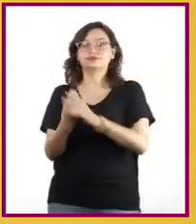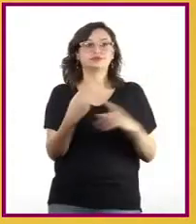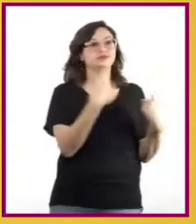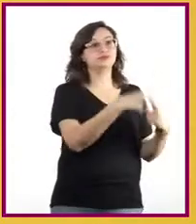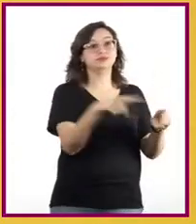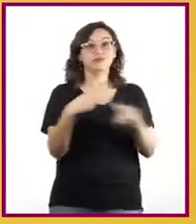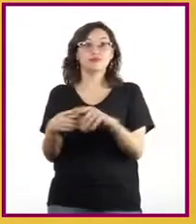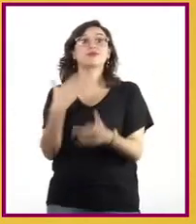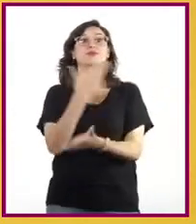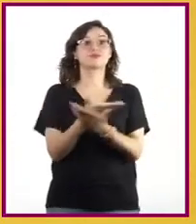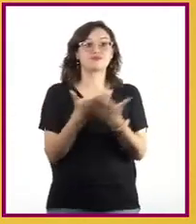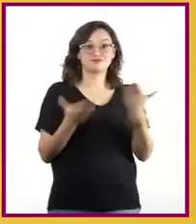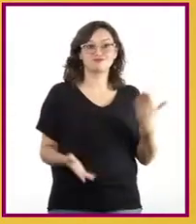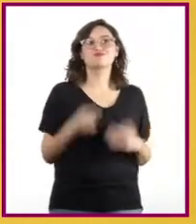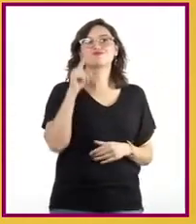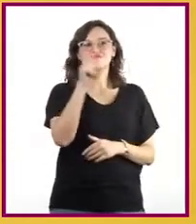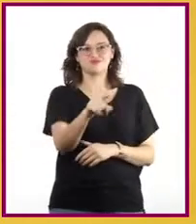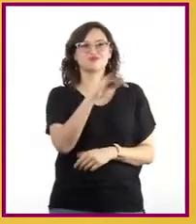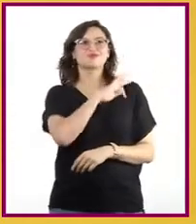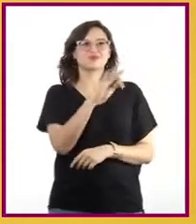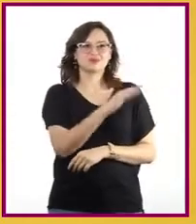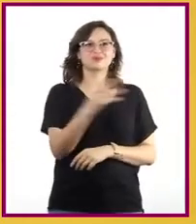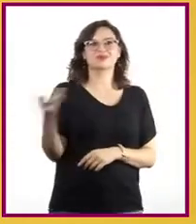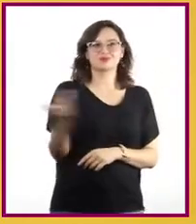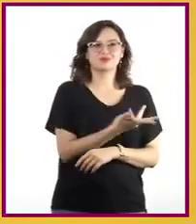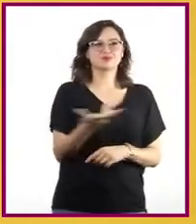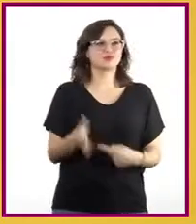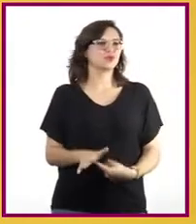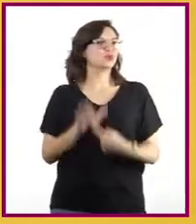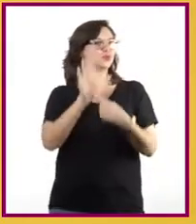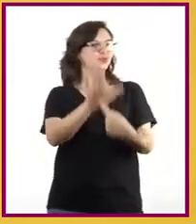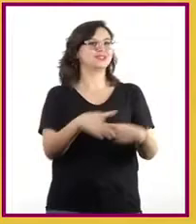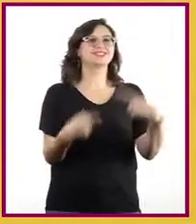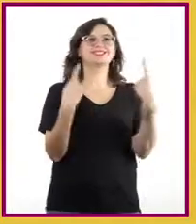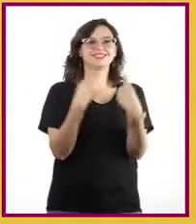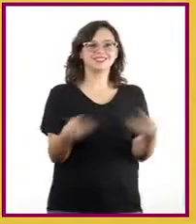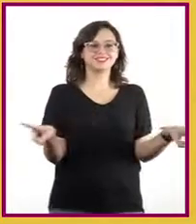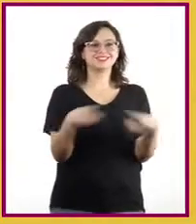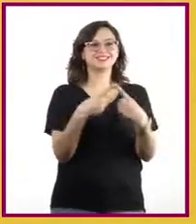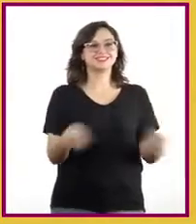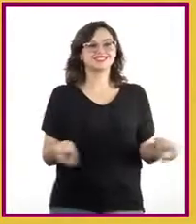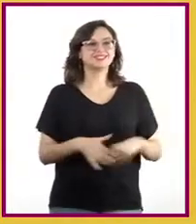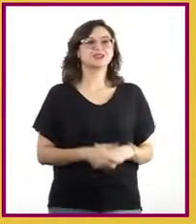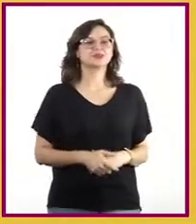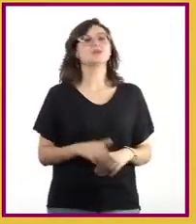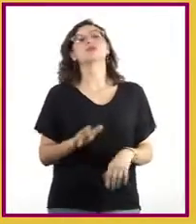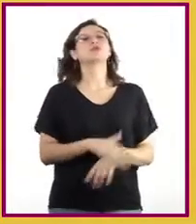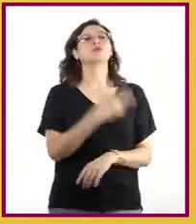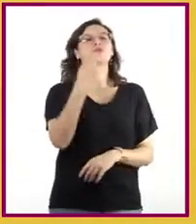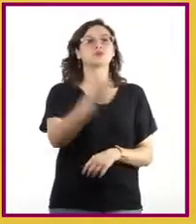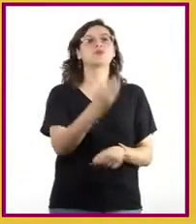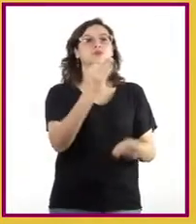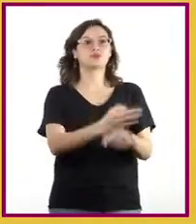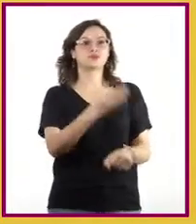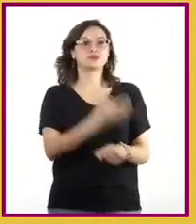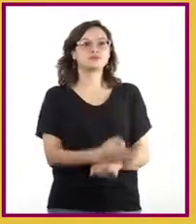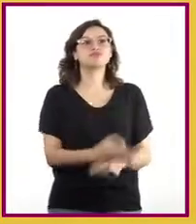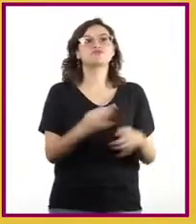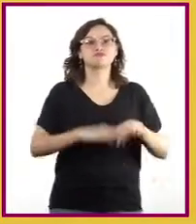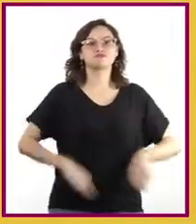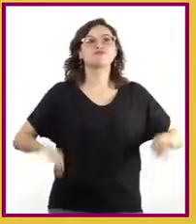práctica sus conocimientos, de hacer una presentación musical. Para ello, en esta sesión,